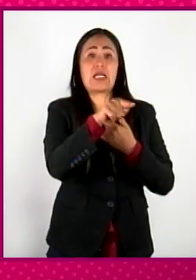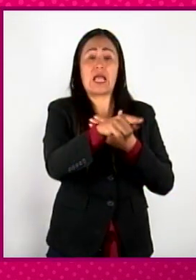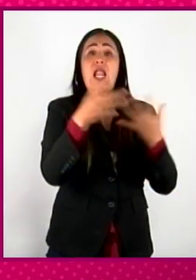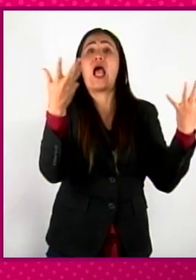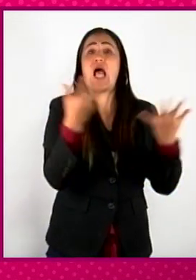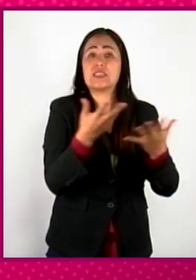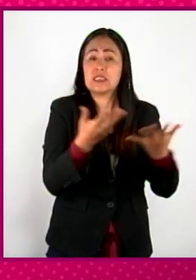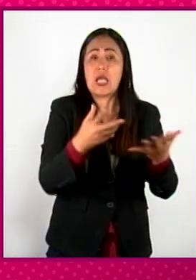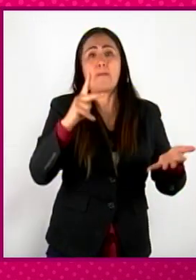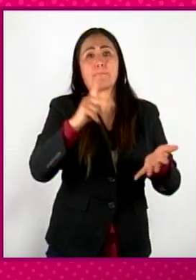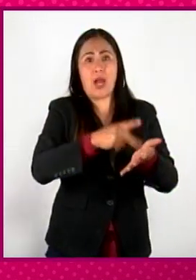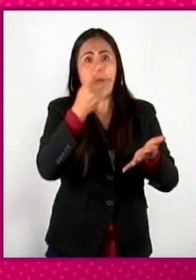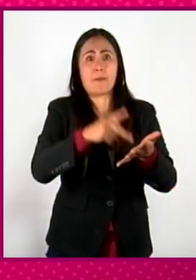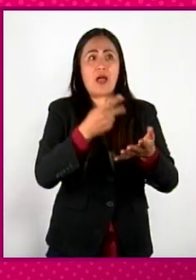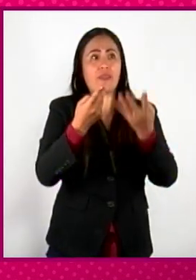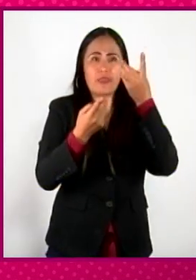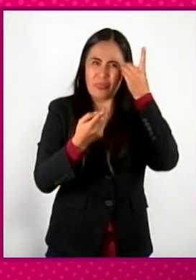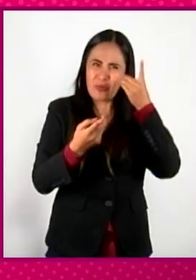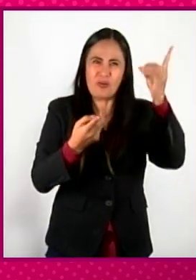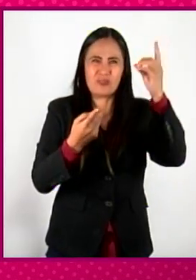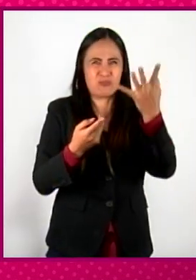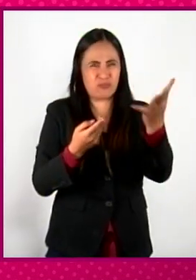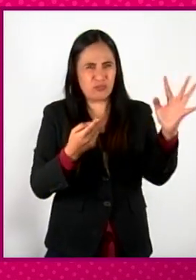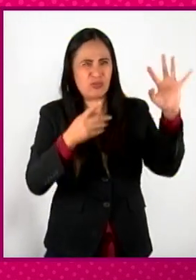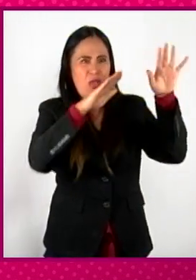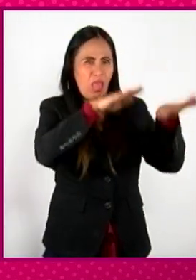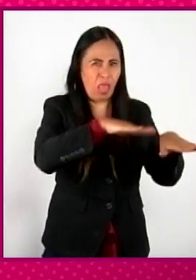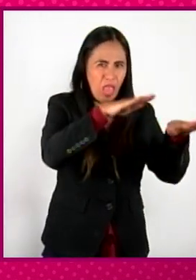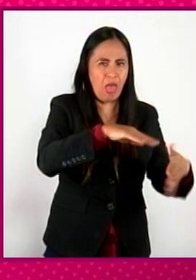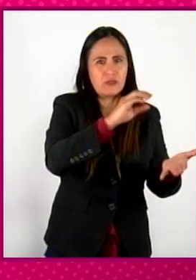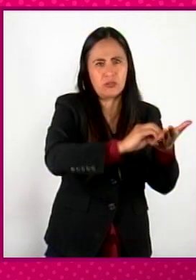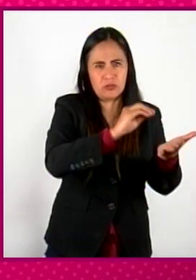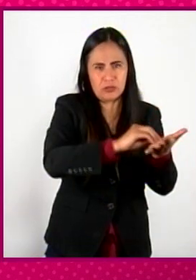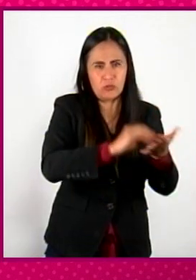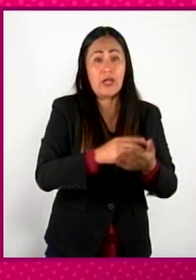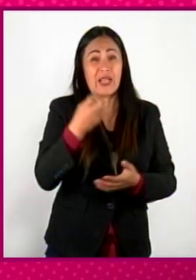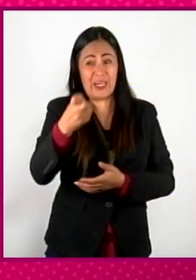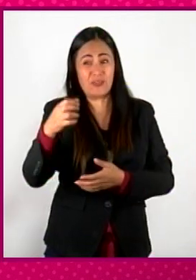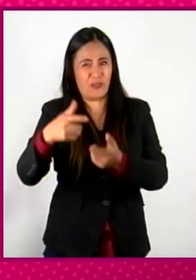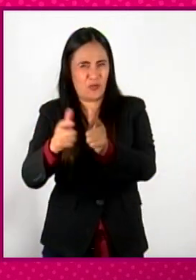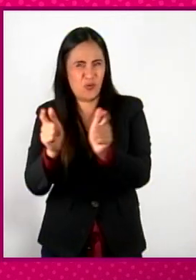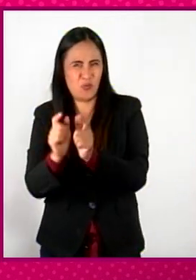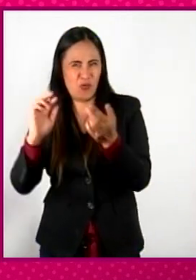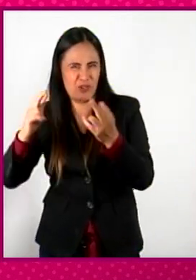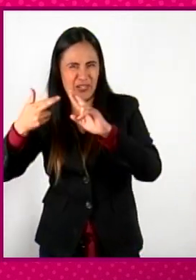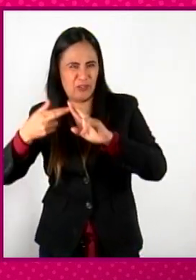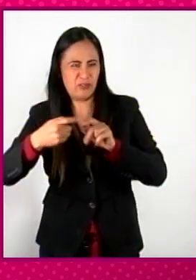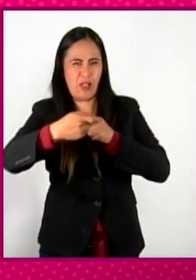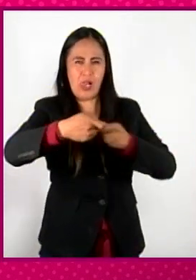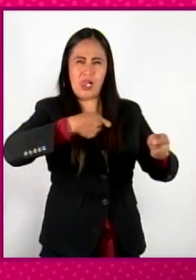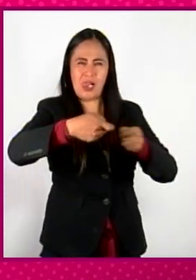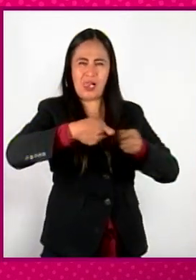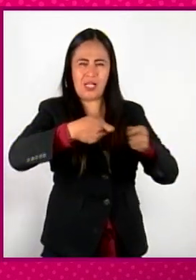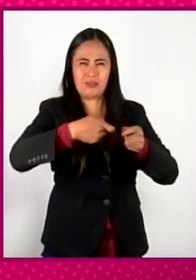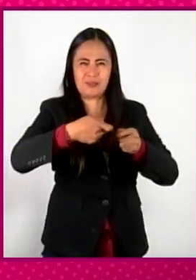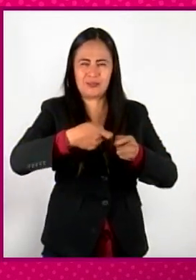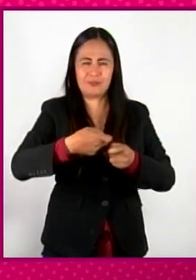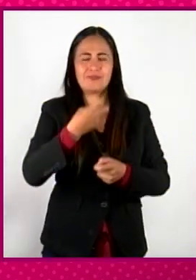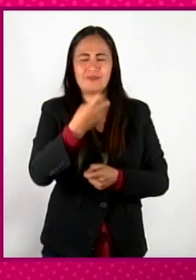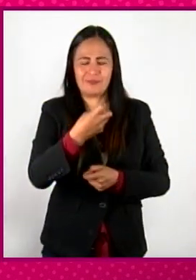sus prácticas idolátricas. Y ese fue un mecanismo de control muy efectivo que tuvieron las autoridades españolas para poder